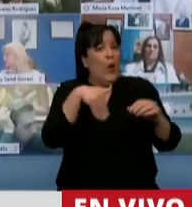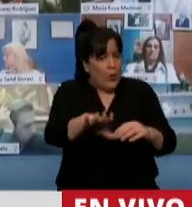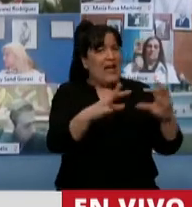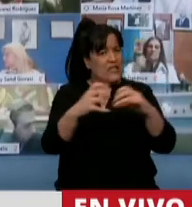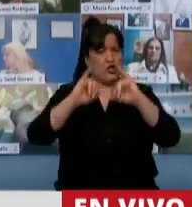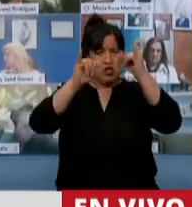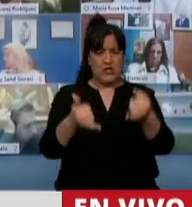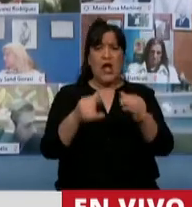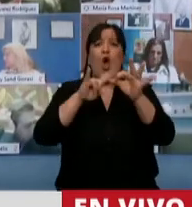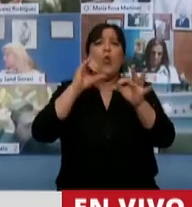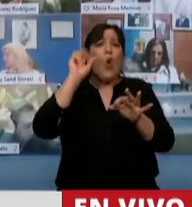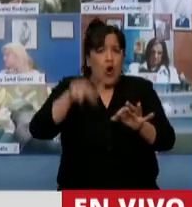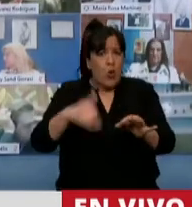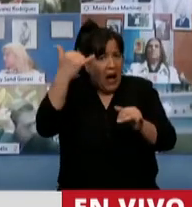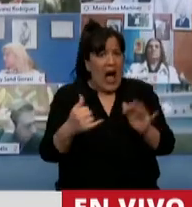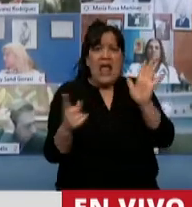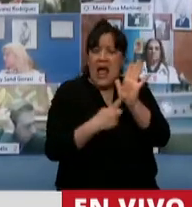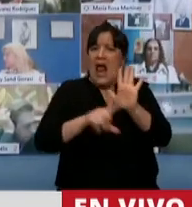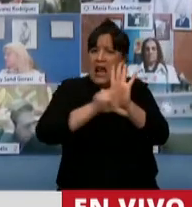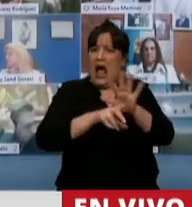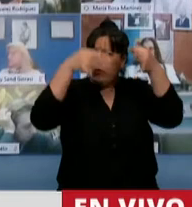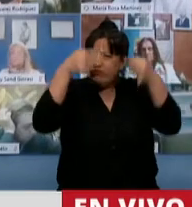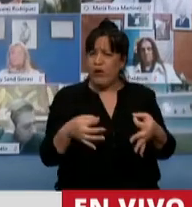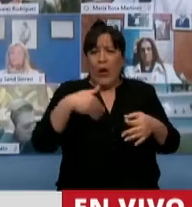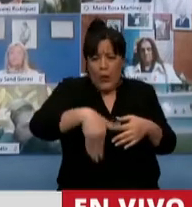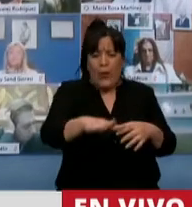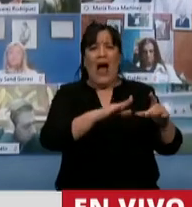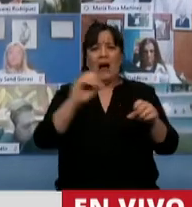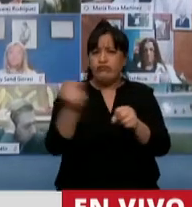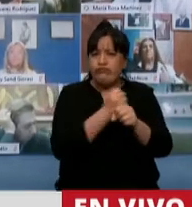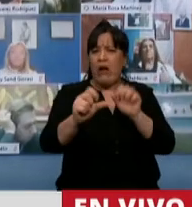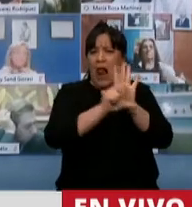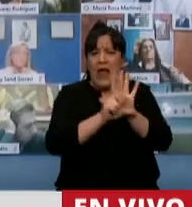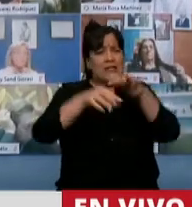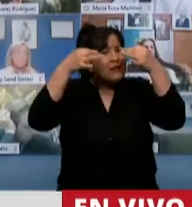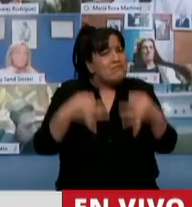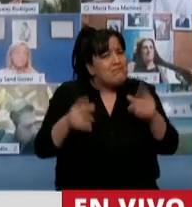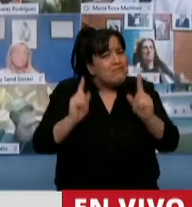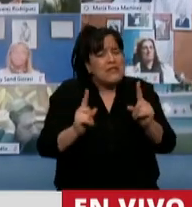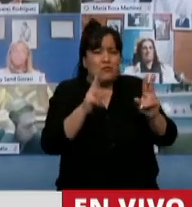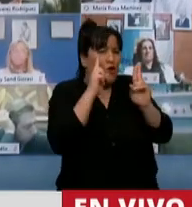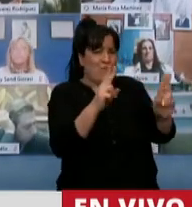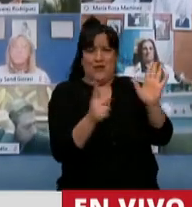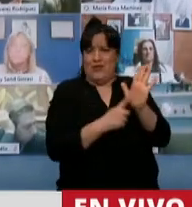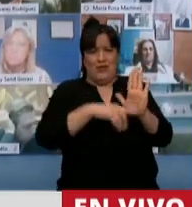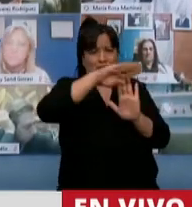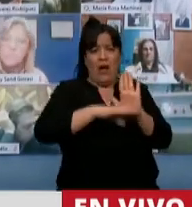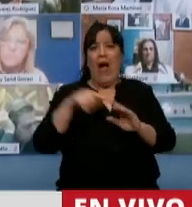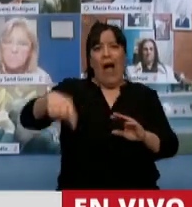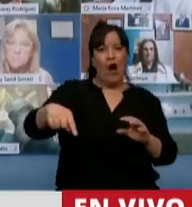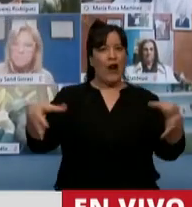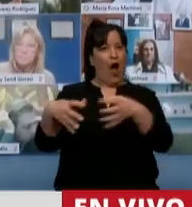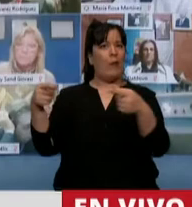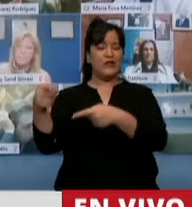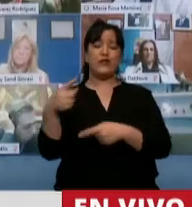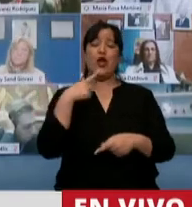y tenemos quórum en forma legal y vamos a sesionar y vamos a sancionar leyes en forma legal como corresponde. Entonces ahora hacen esto que se